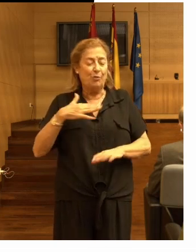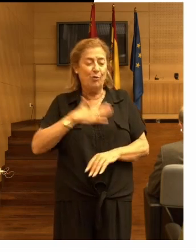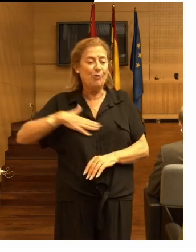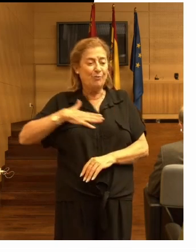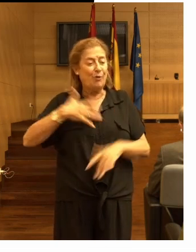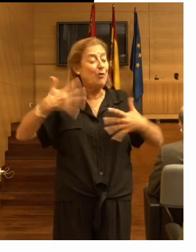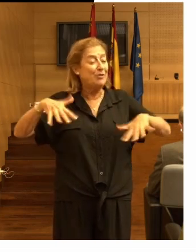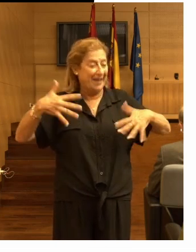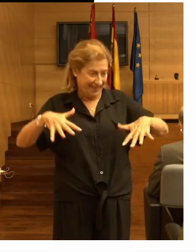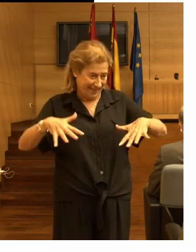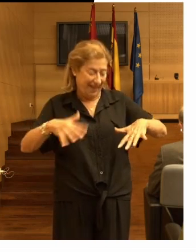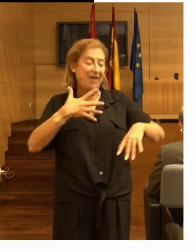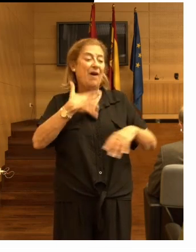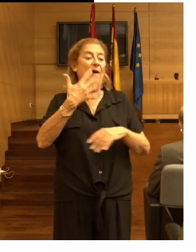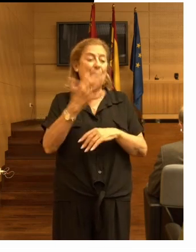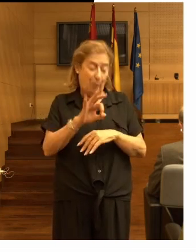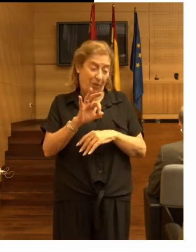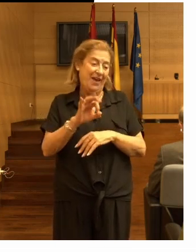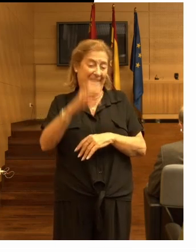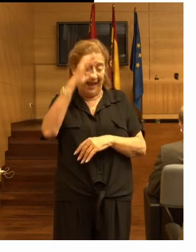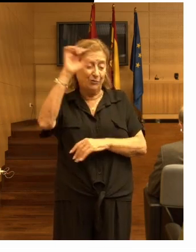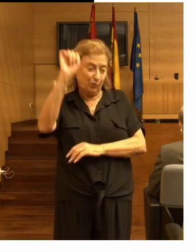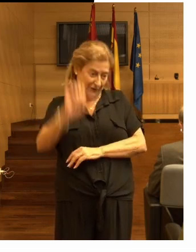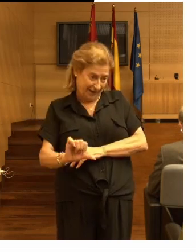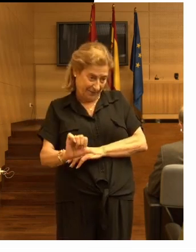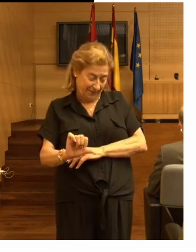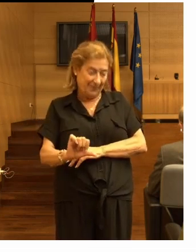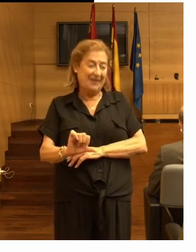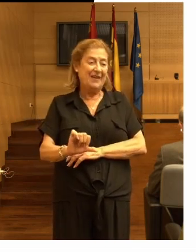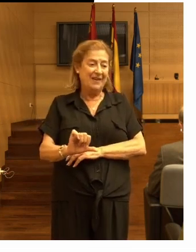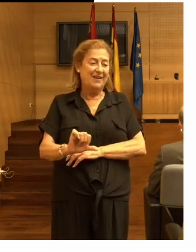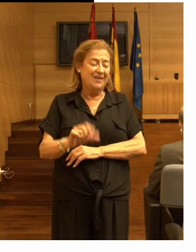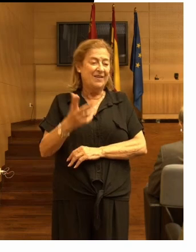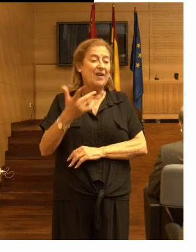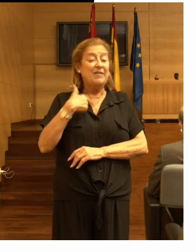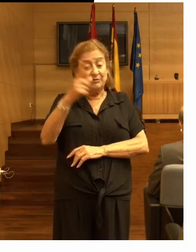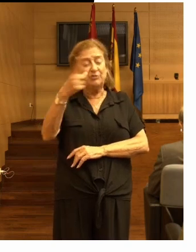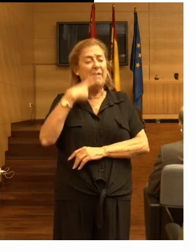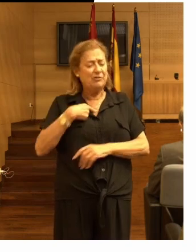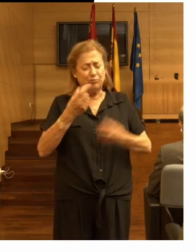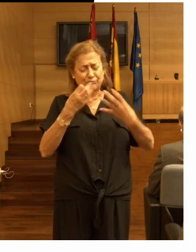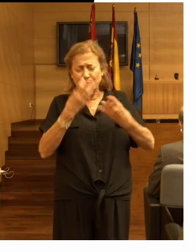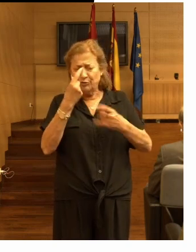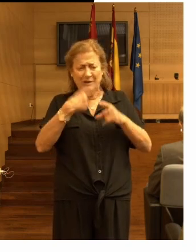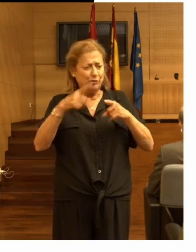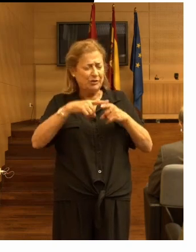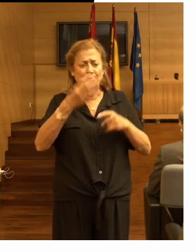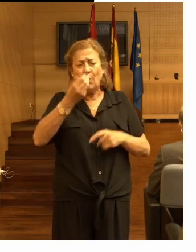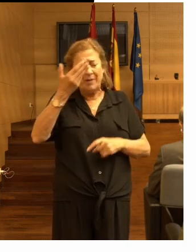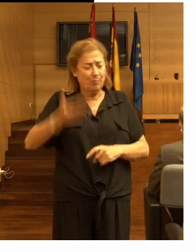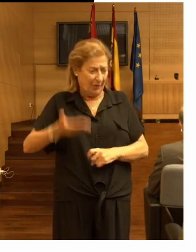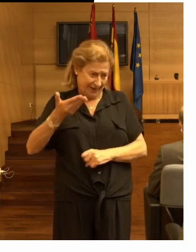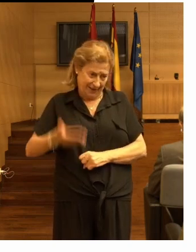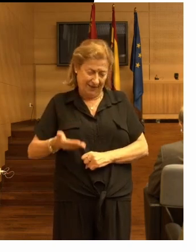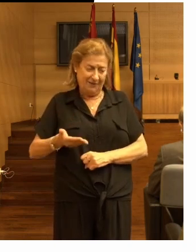de poder de haber podido escucharle que nos ha comentado muchísimas cosas muy importantes